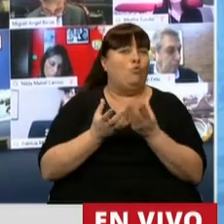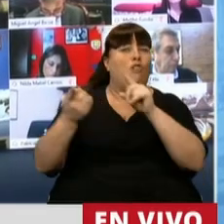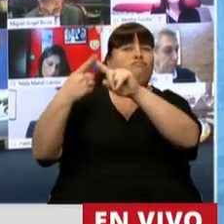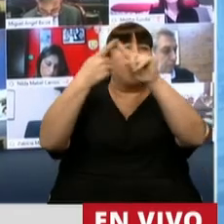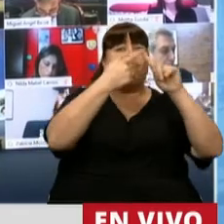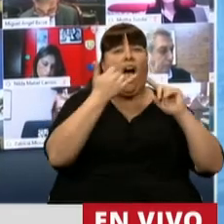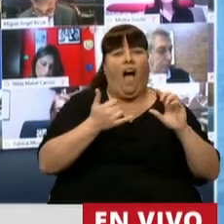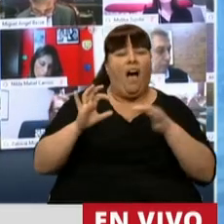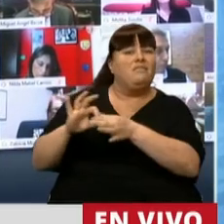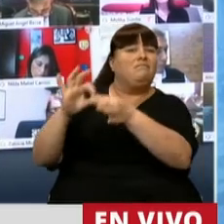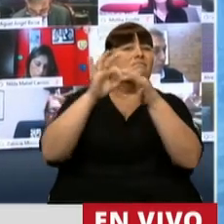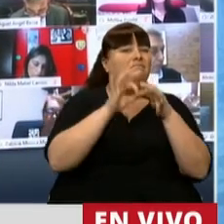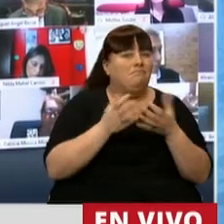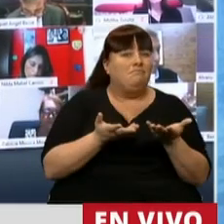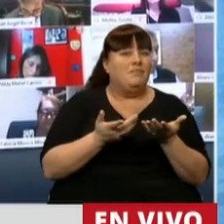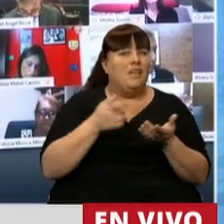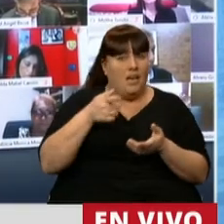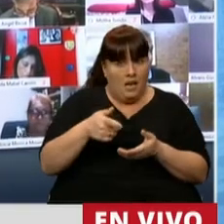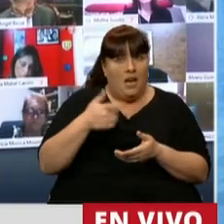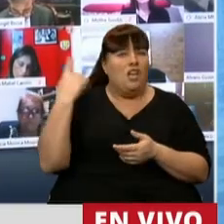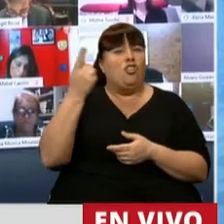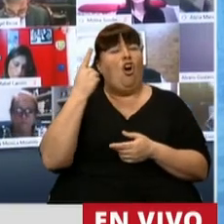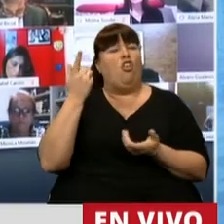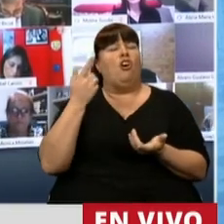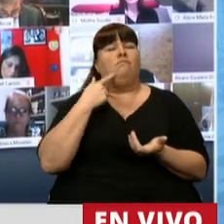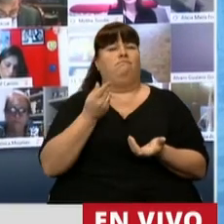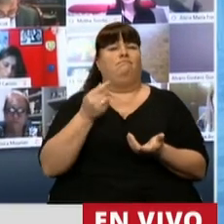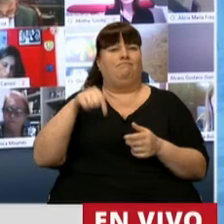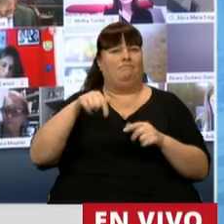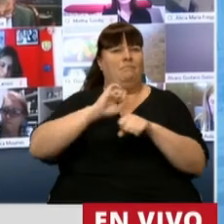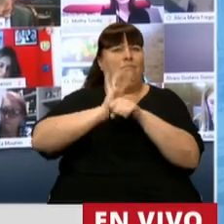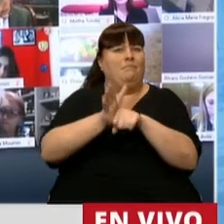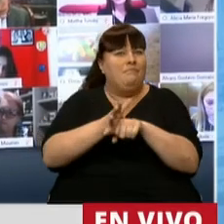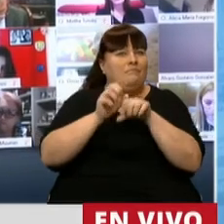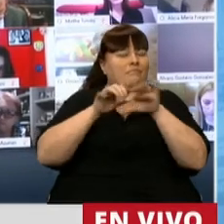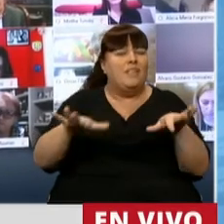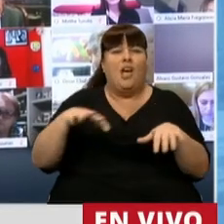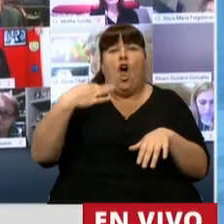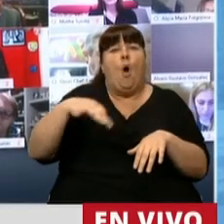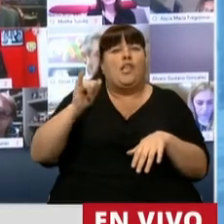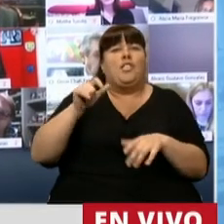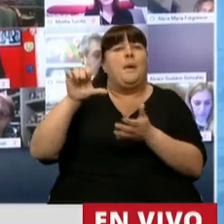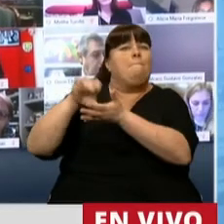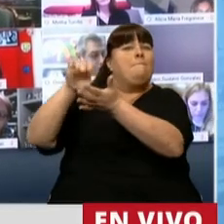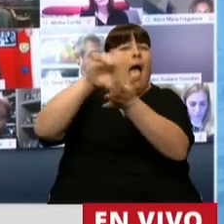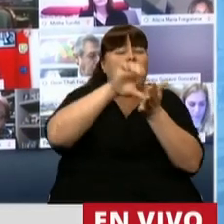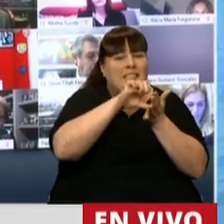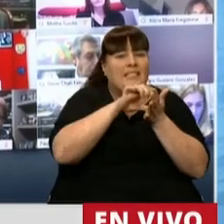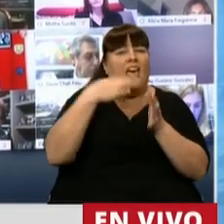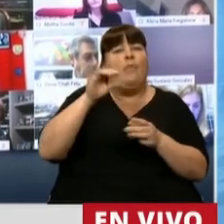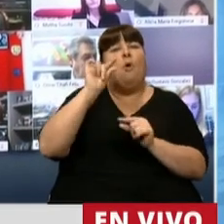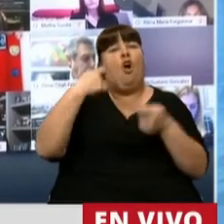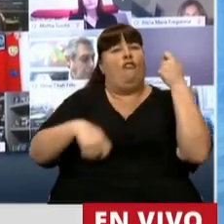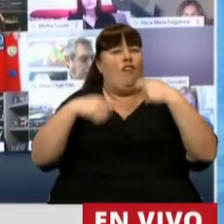interconectado, cuyo orden está siendo cuestionado en esta pandemia y obliga a los países soberanos a